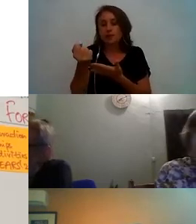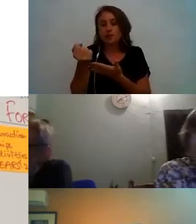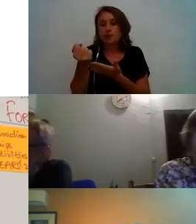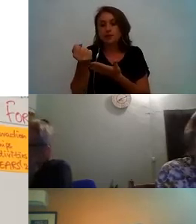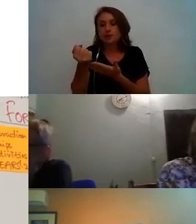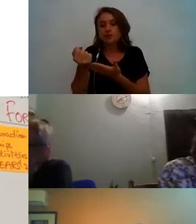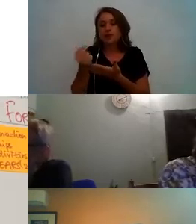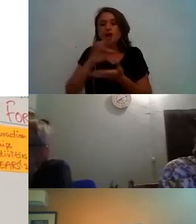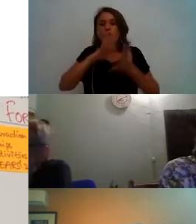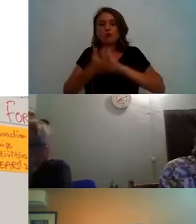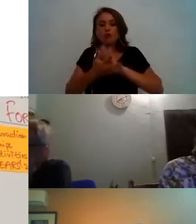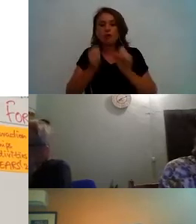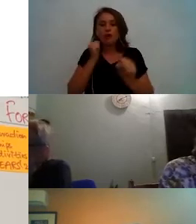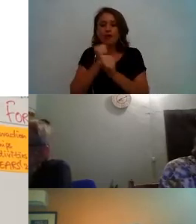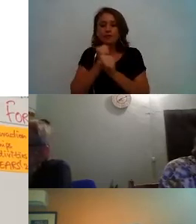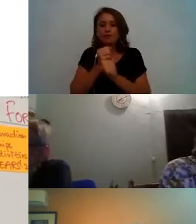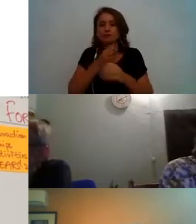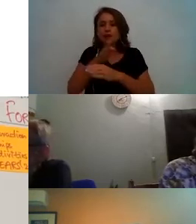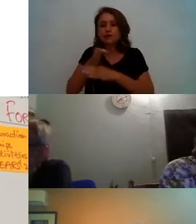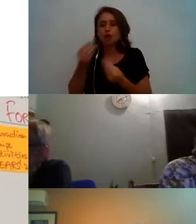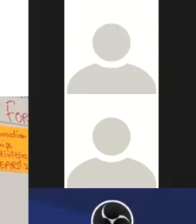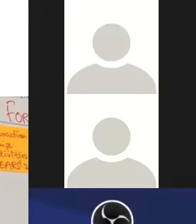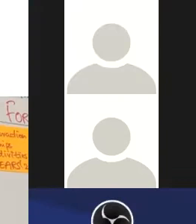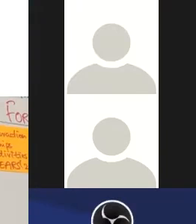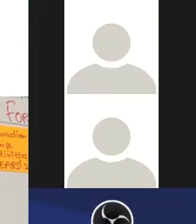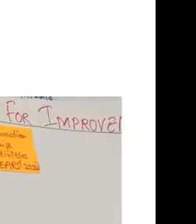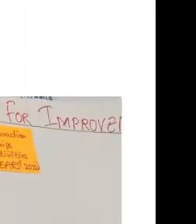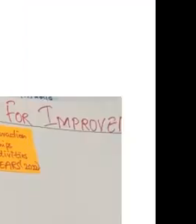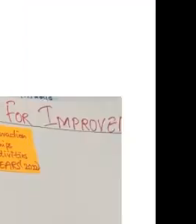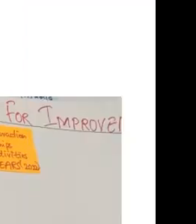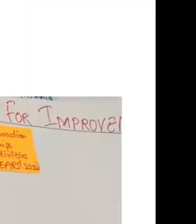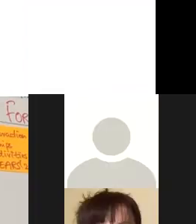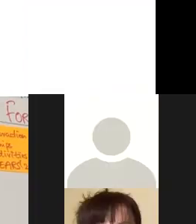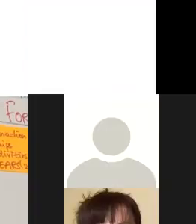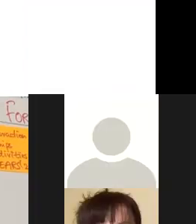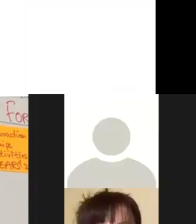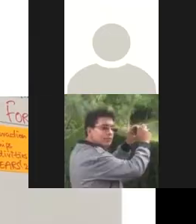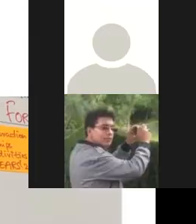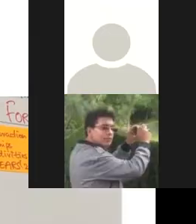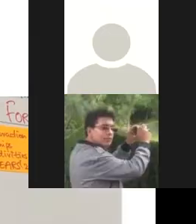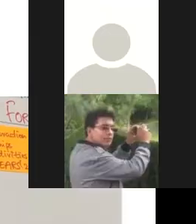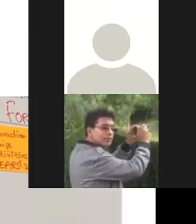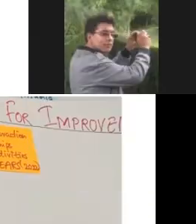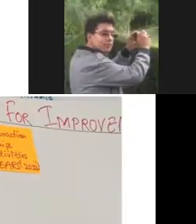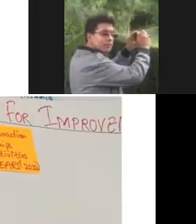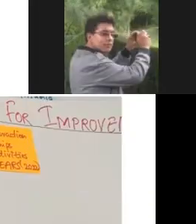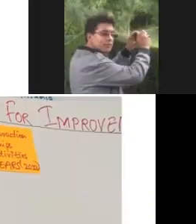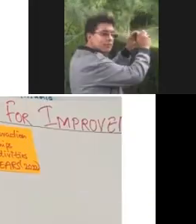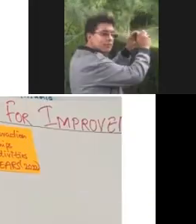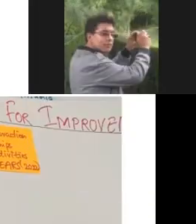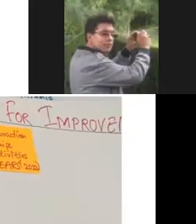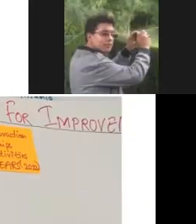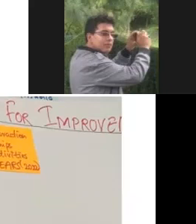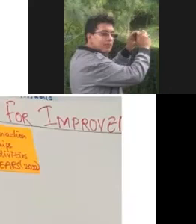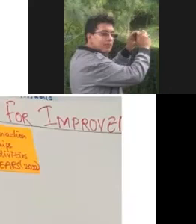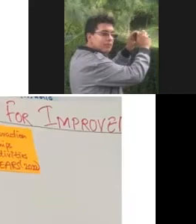ser las estrategias internacionales entonces bueno un ejercicio que podemos hacer es ir relacionando quizás lo menos tangible lo